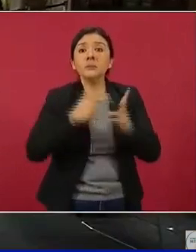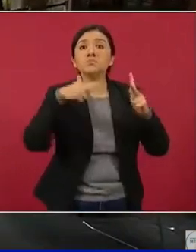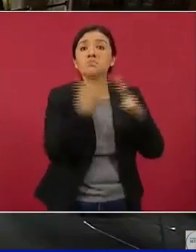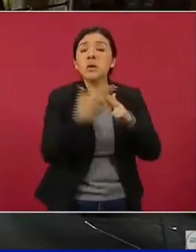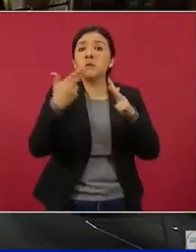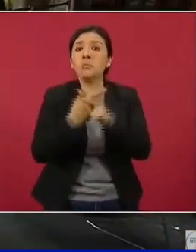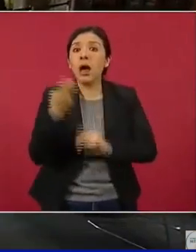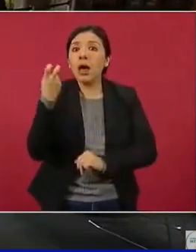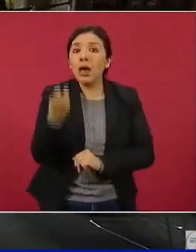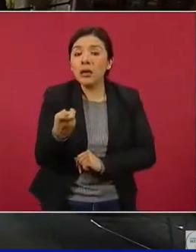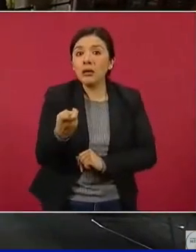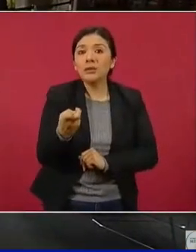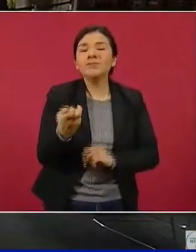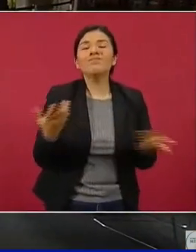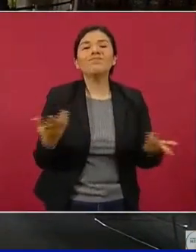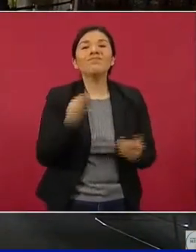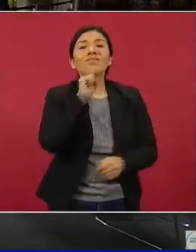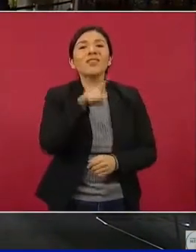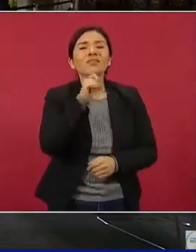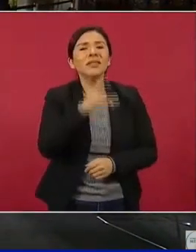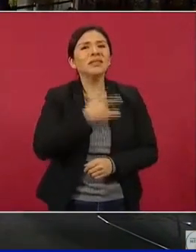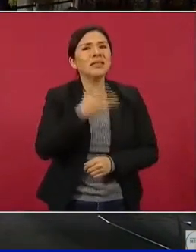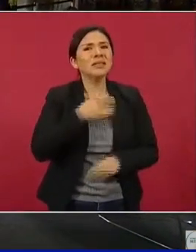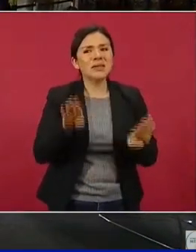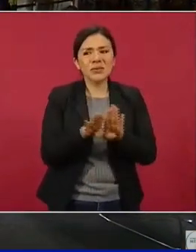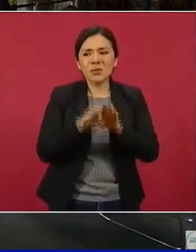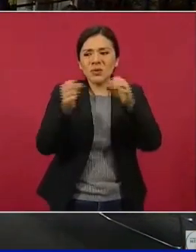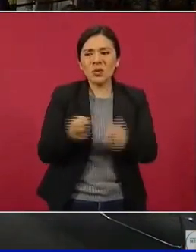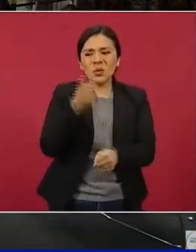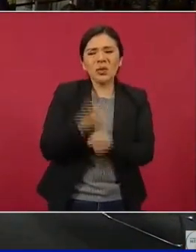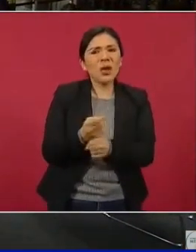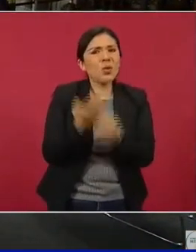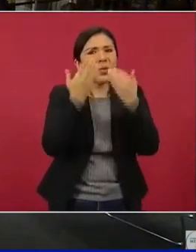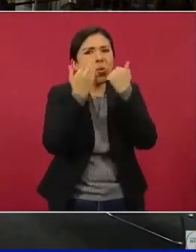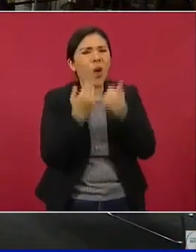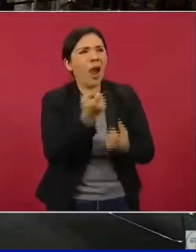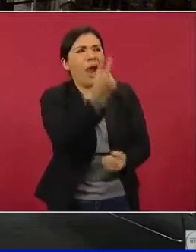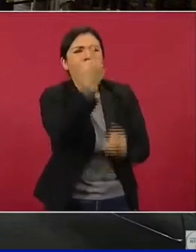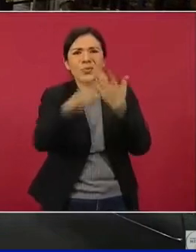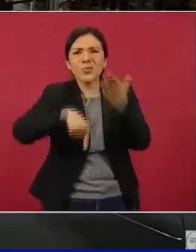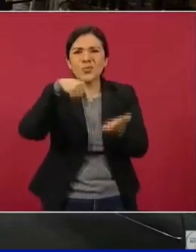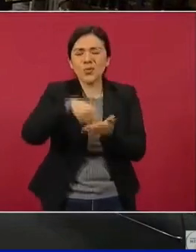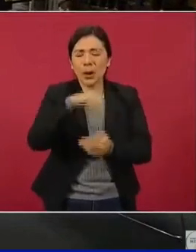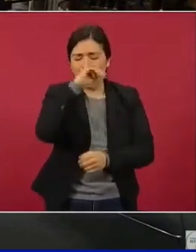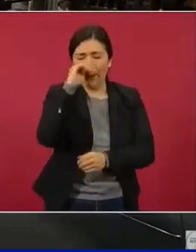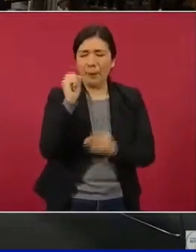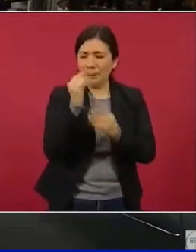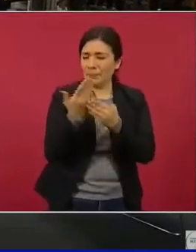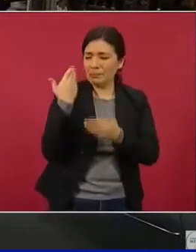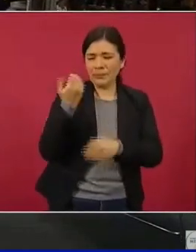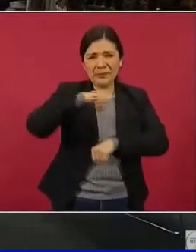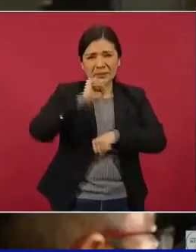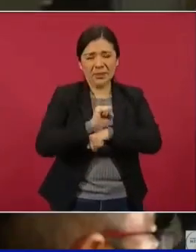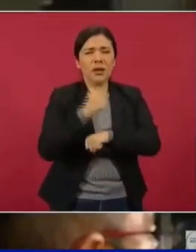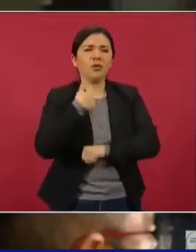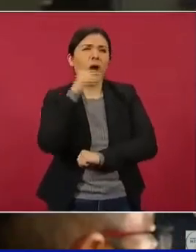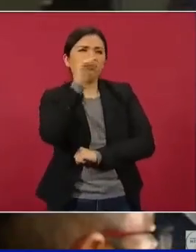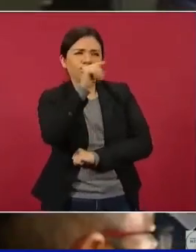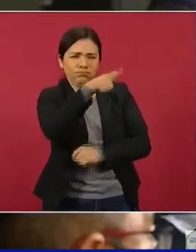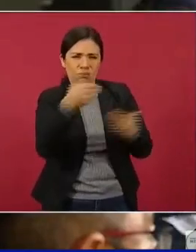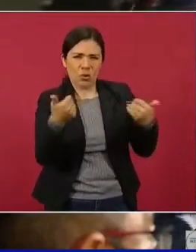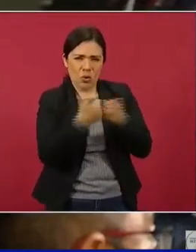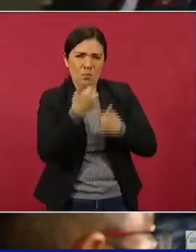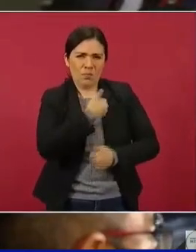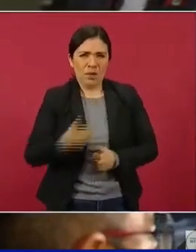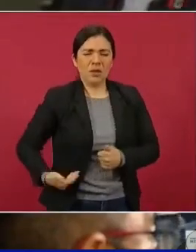a esto y además hay un clima de inseguridad en alguna región. En semanas anteriores le pedí al presidente de la República